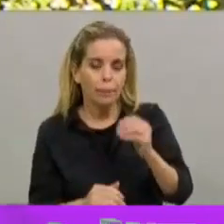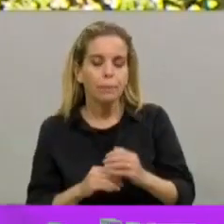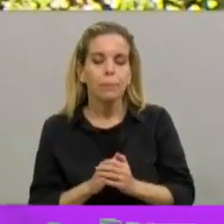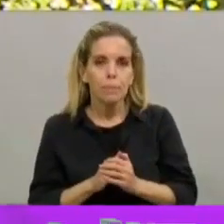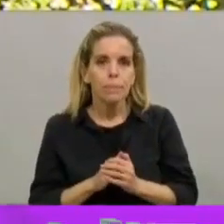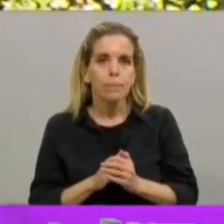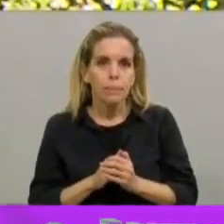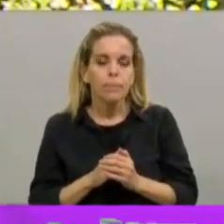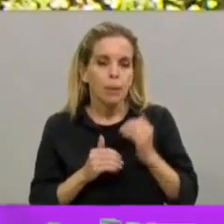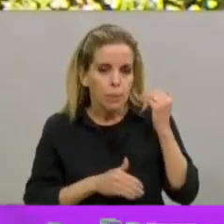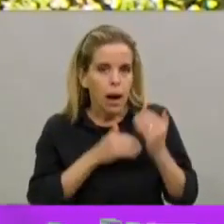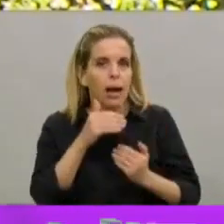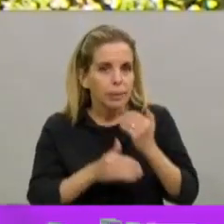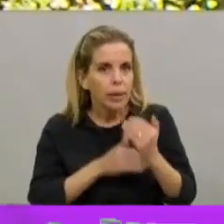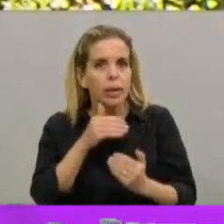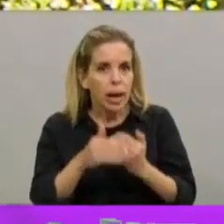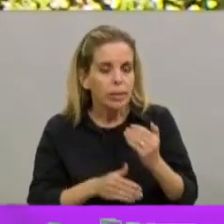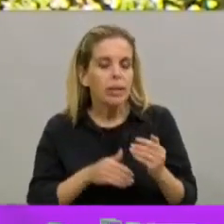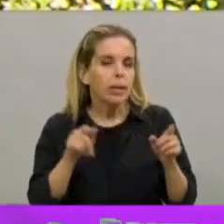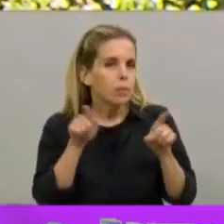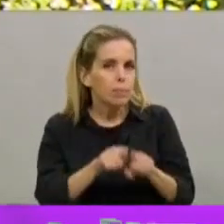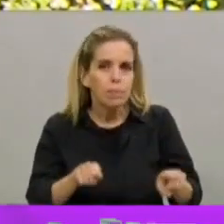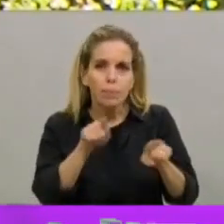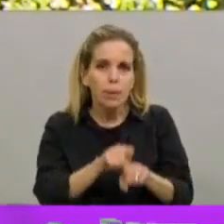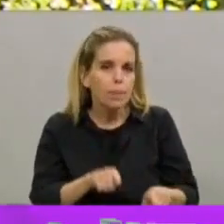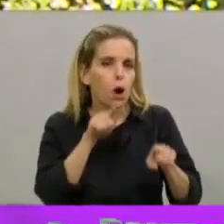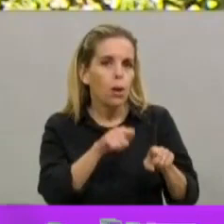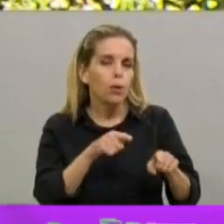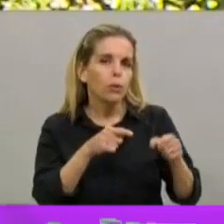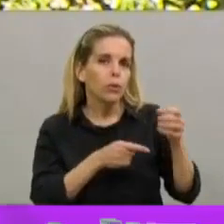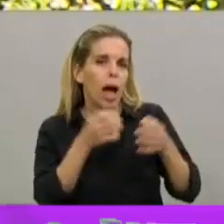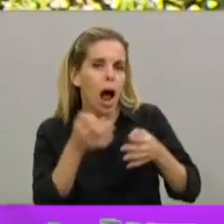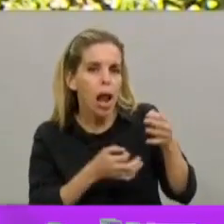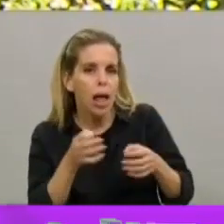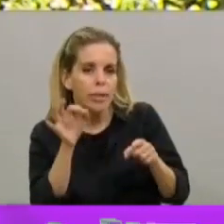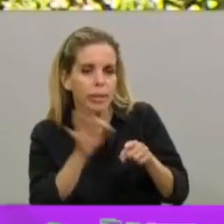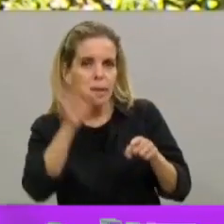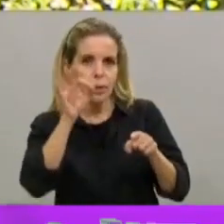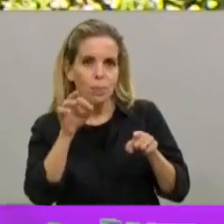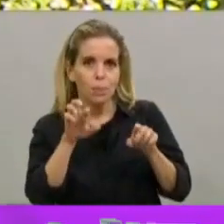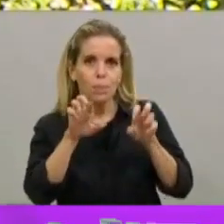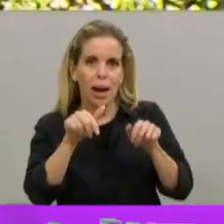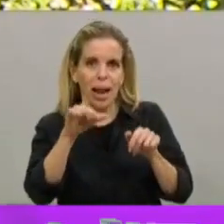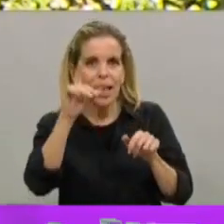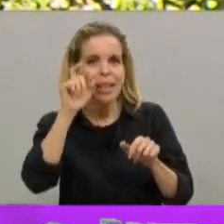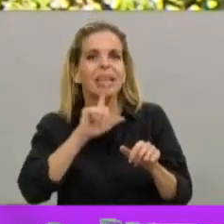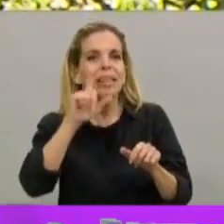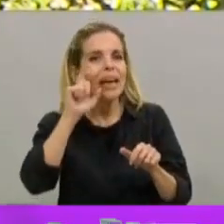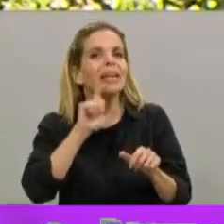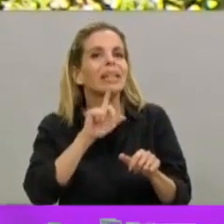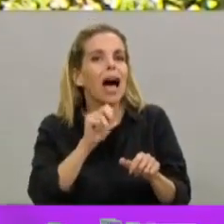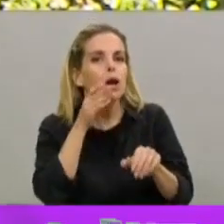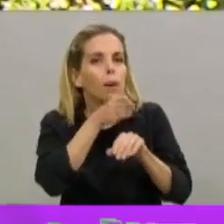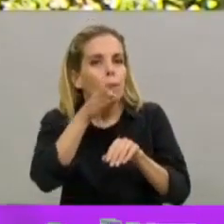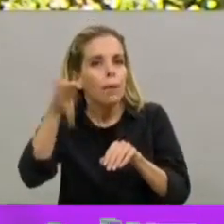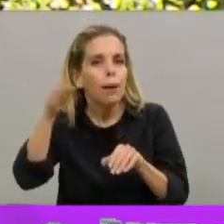Seguimos profundizando a fondo los testeos preventivos en el marco del plan Detectar. Con este plan se identifican a los